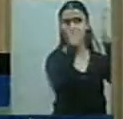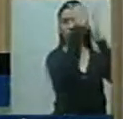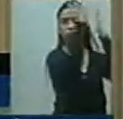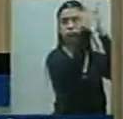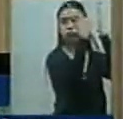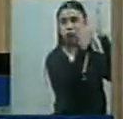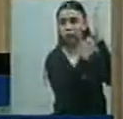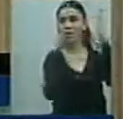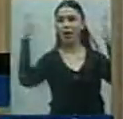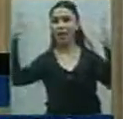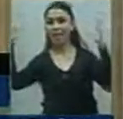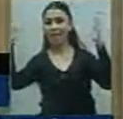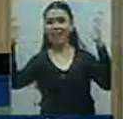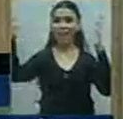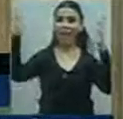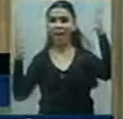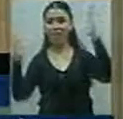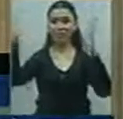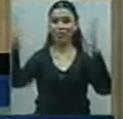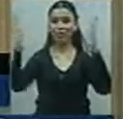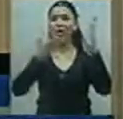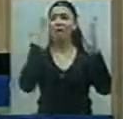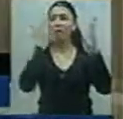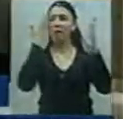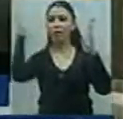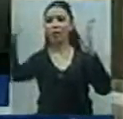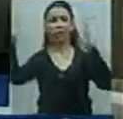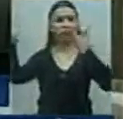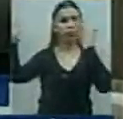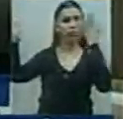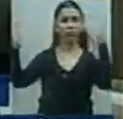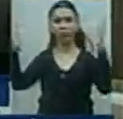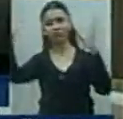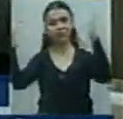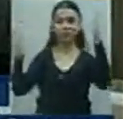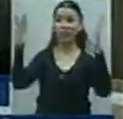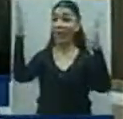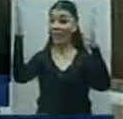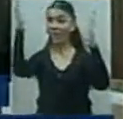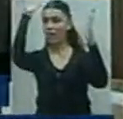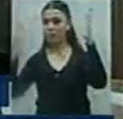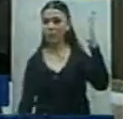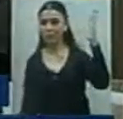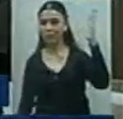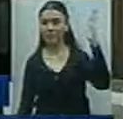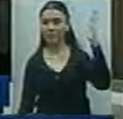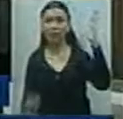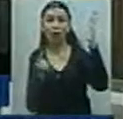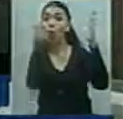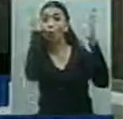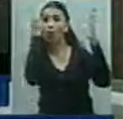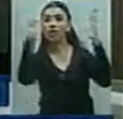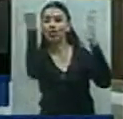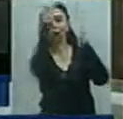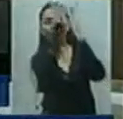fue y es parte del sector tabacalero. Eso es lo que nos llama a la reflexión, porque para presentar una lista hay un requisito